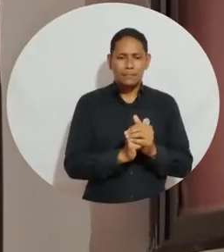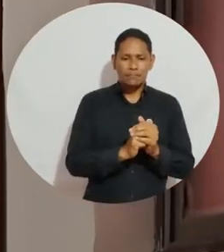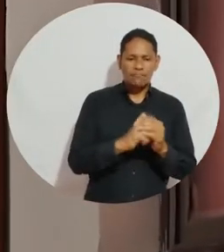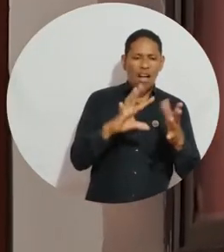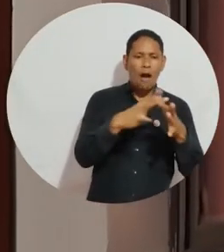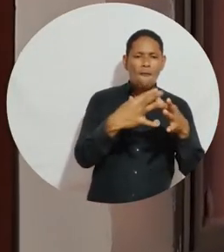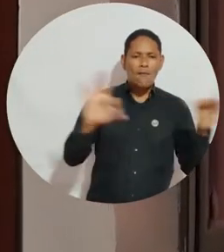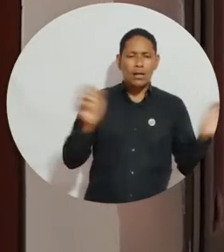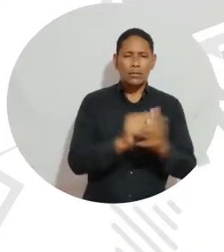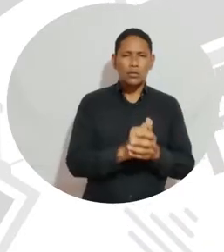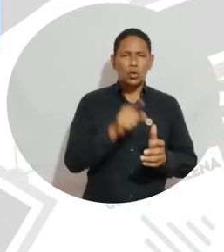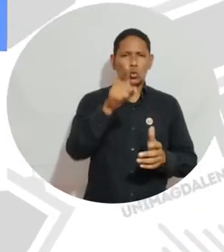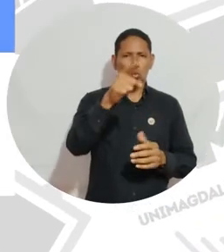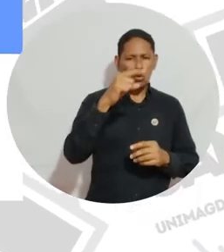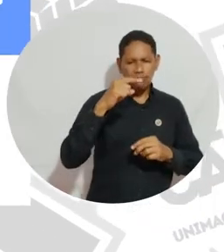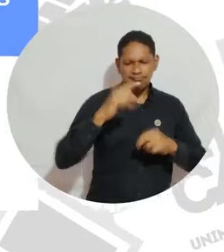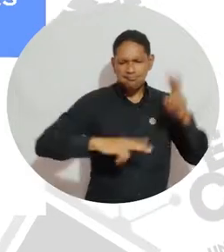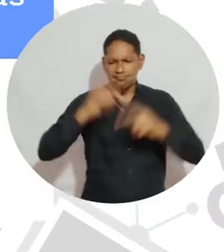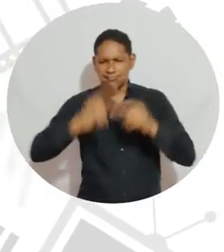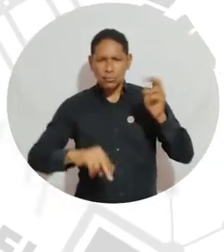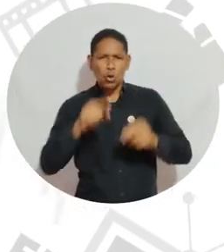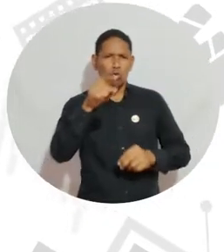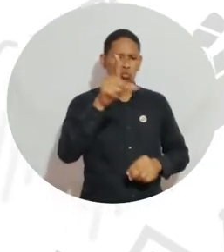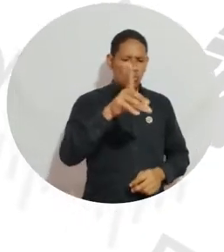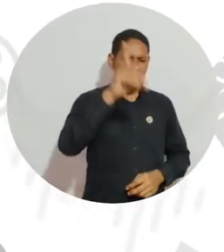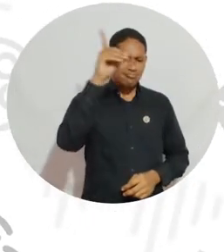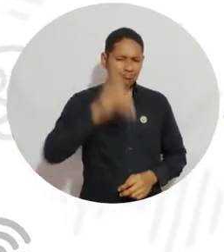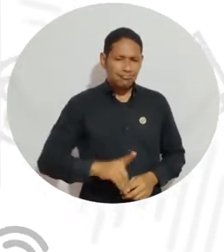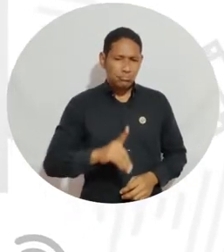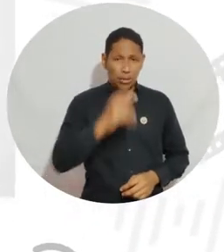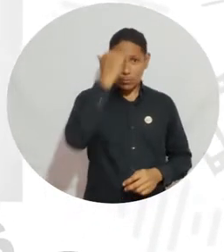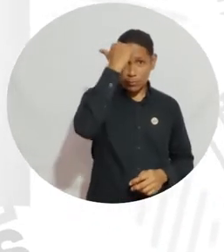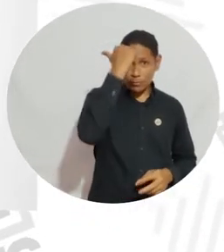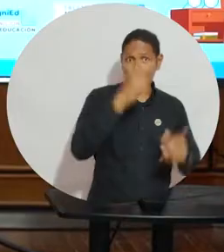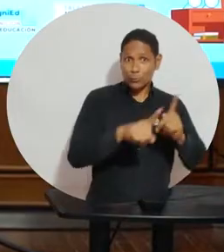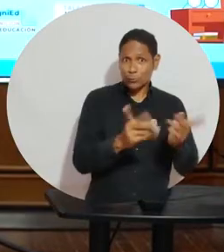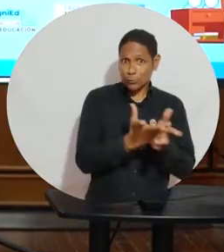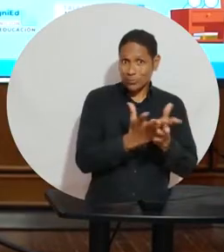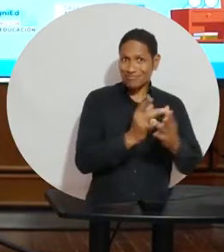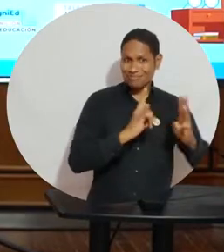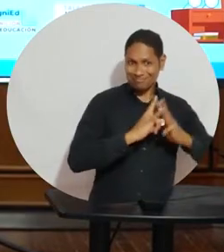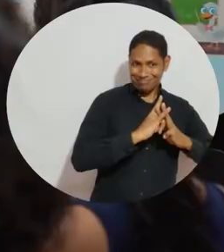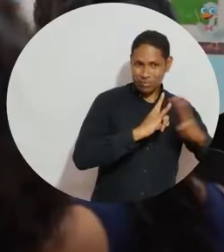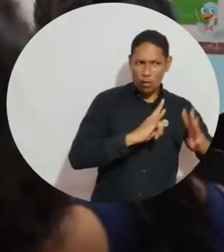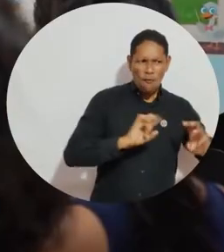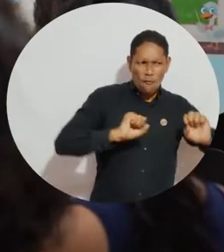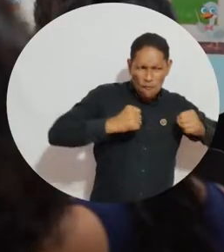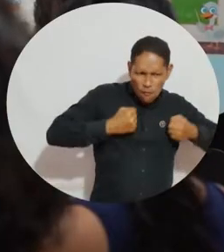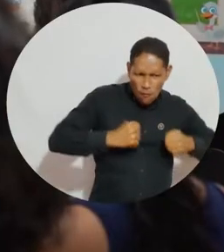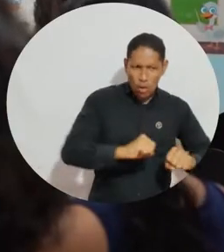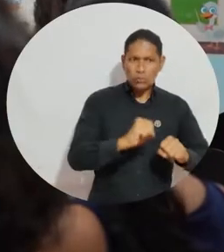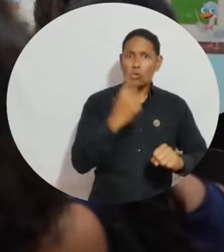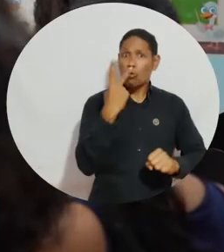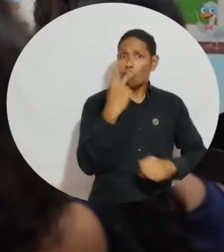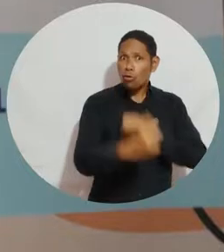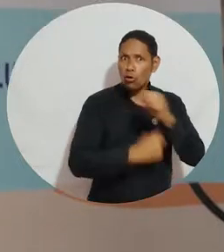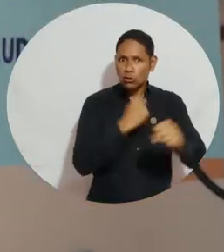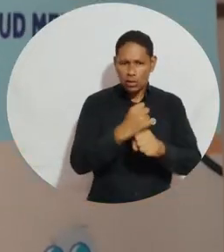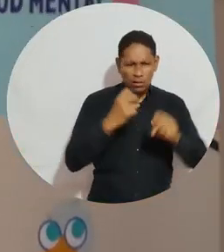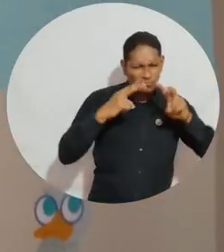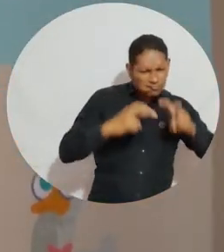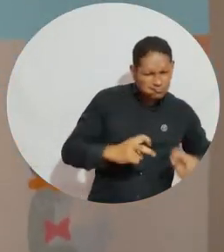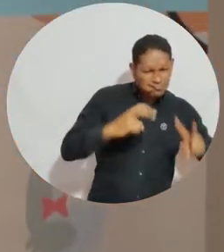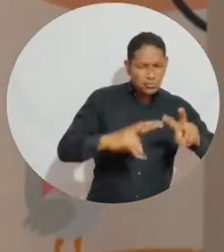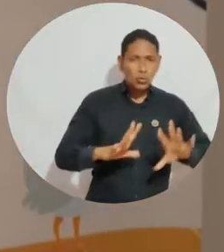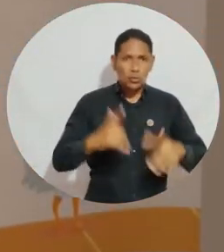Bajo el eslogan Tú Construyes, Tú Eliges, docentes y jóvenes investigadores de la Universidad del Magdalena unieron esfuerzos durante